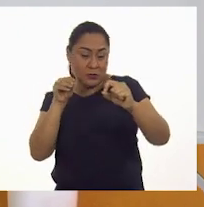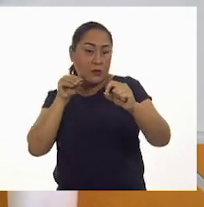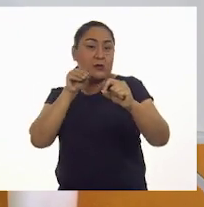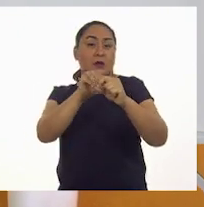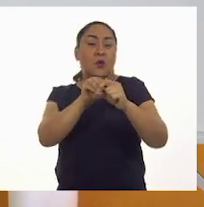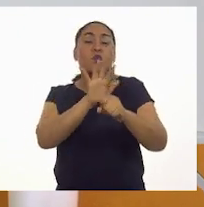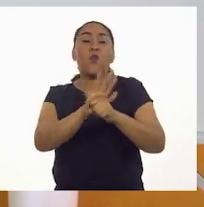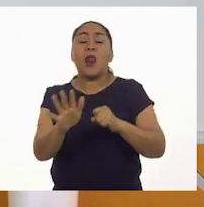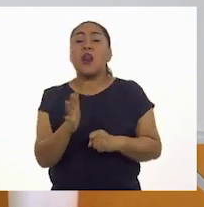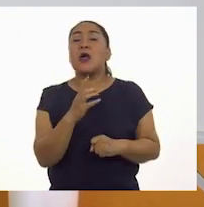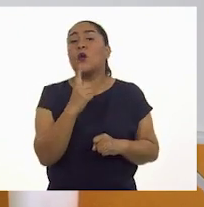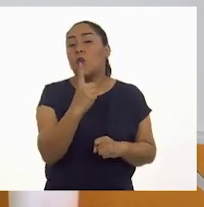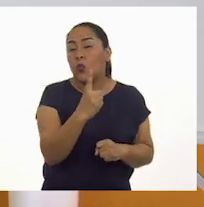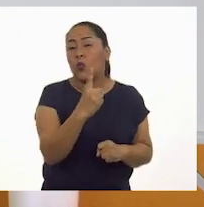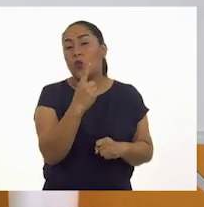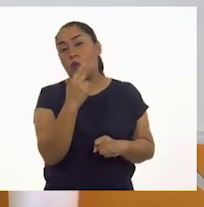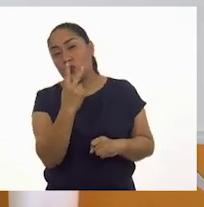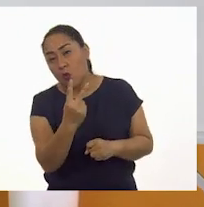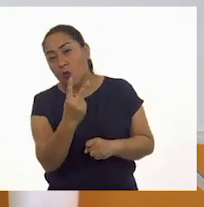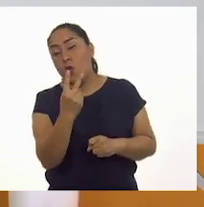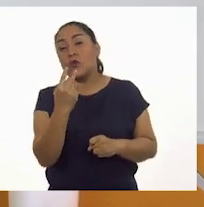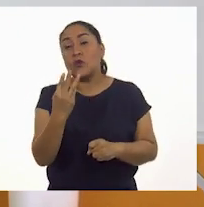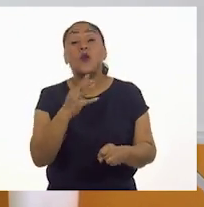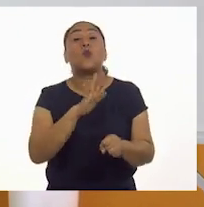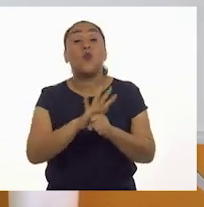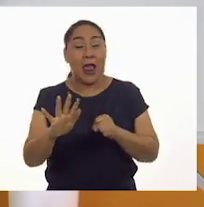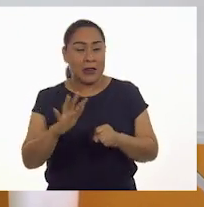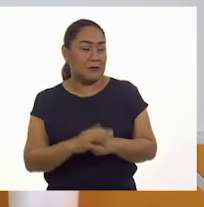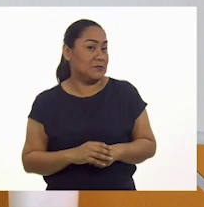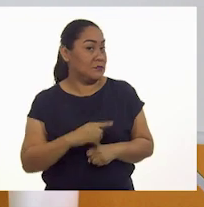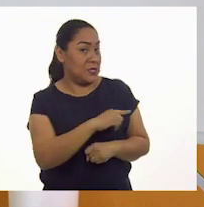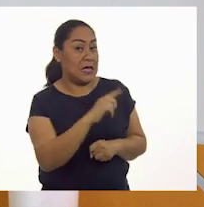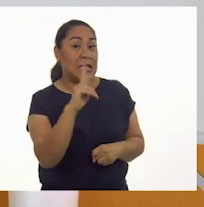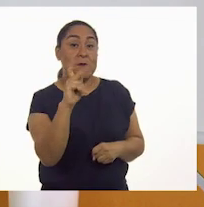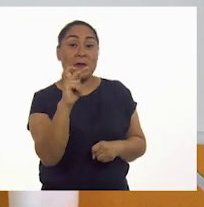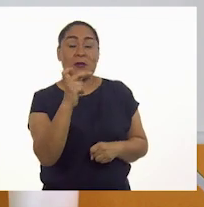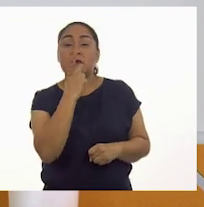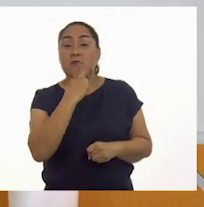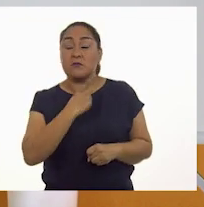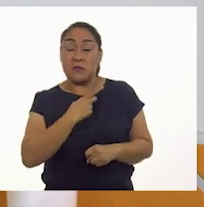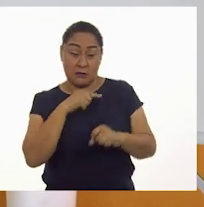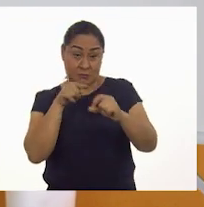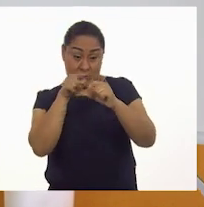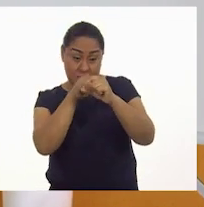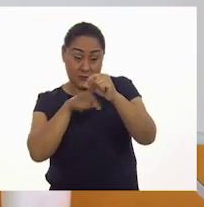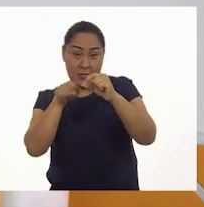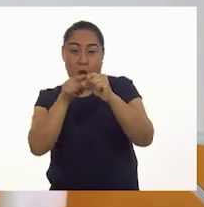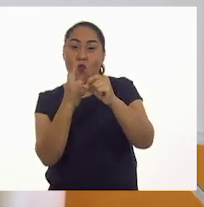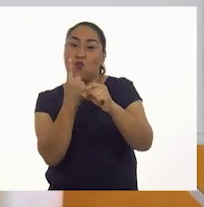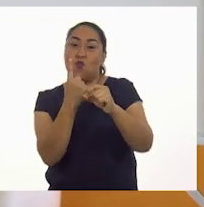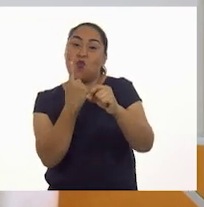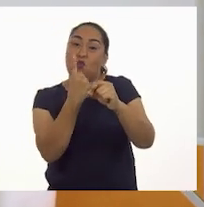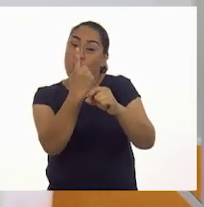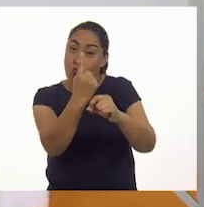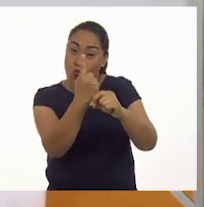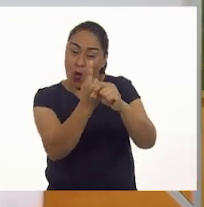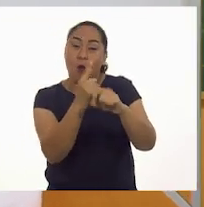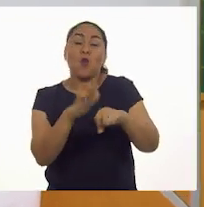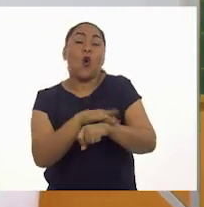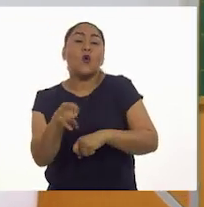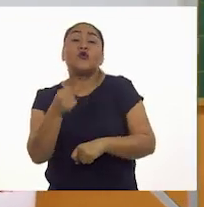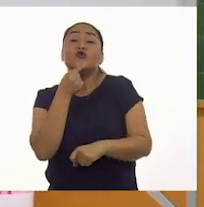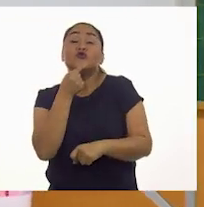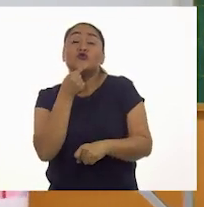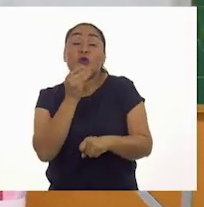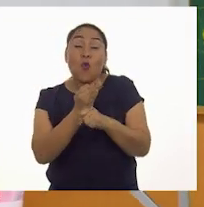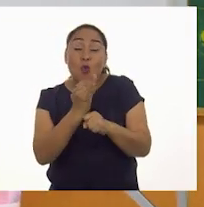colocar adentro el número que corresponde. Pepe dijo que este es el número uno porque todavía la nena está en pijama, se está